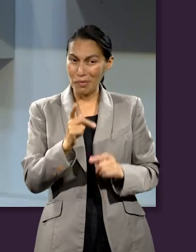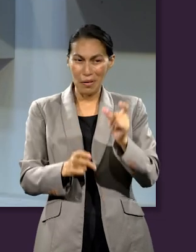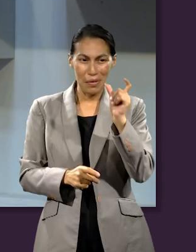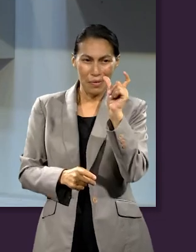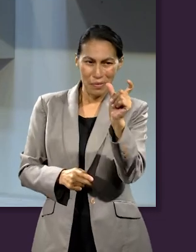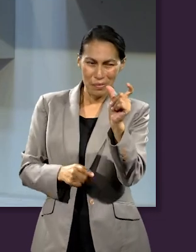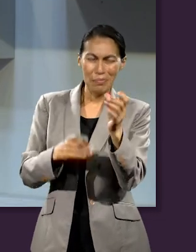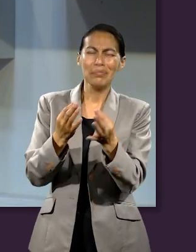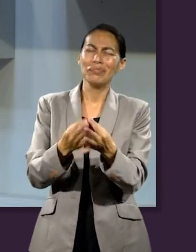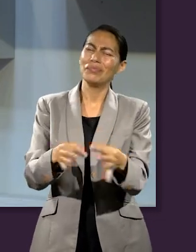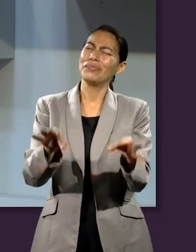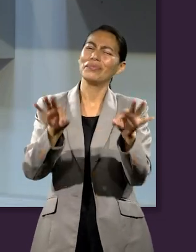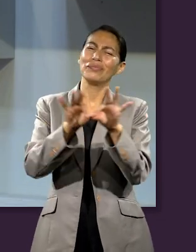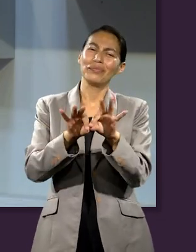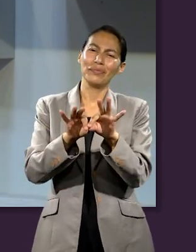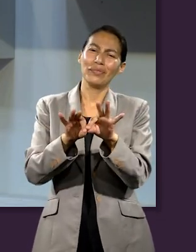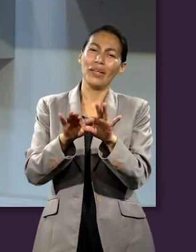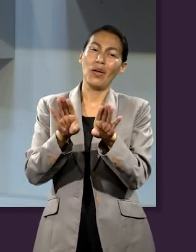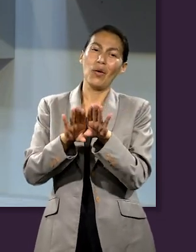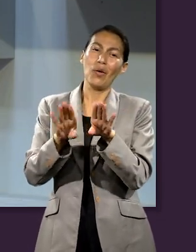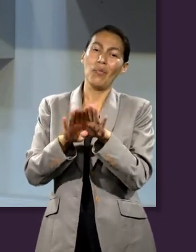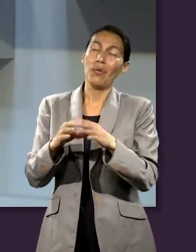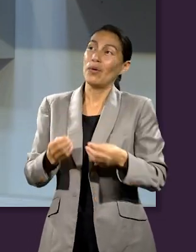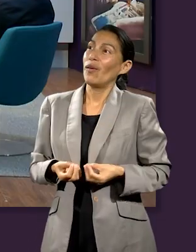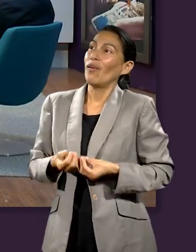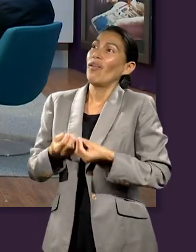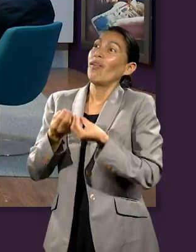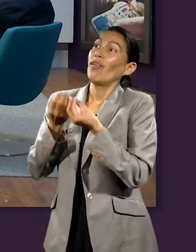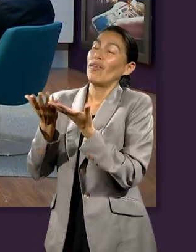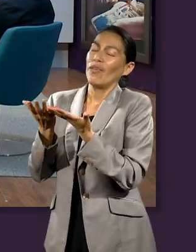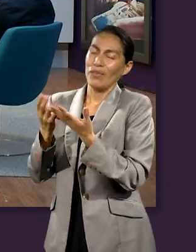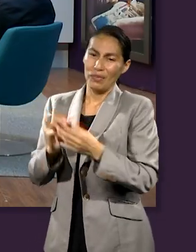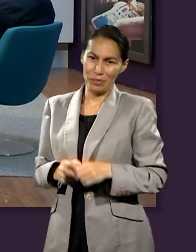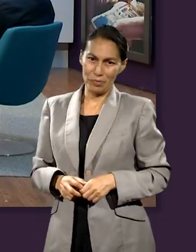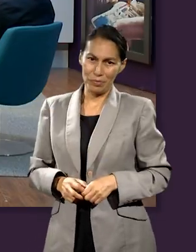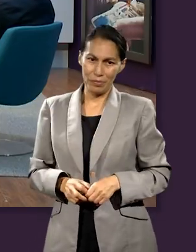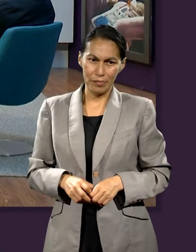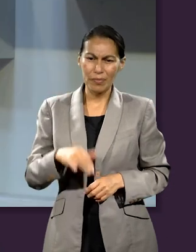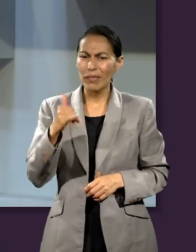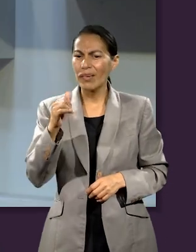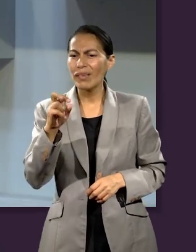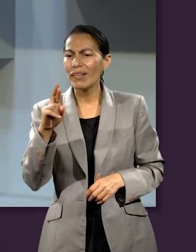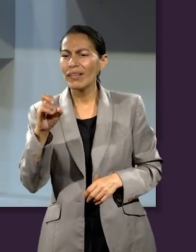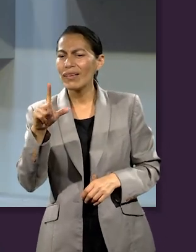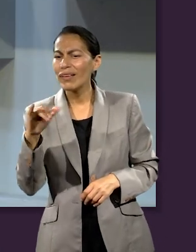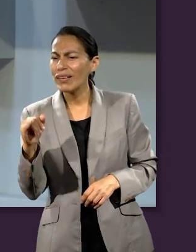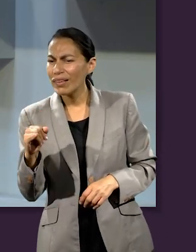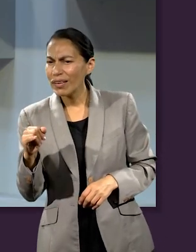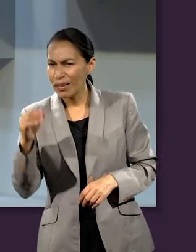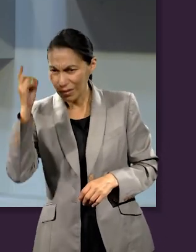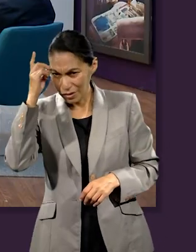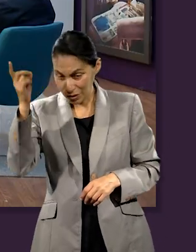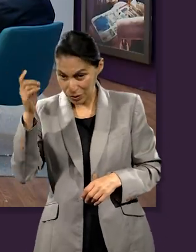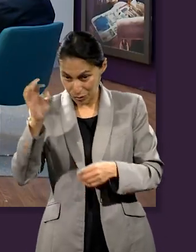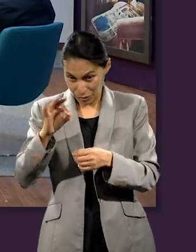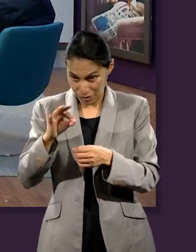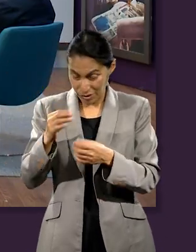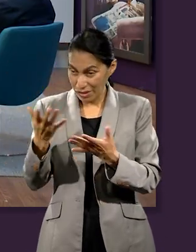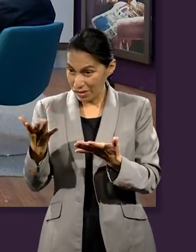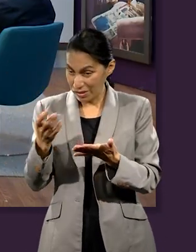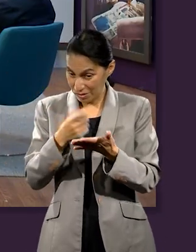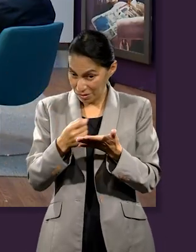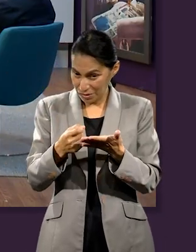mesa una otra palabrita clave. Muy, muy clave. Actitud. Yareli, ¿toma Dios nota de nuestras ofrendas?